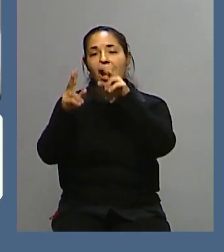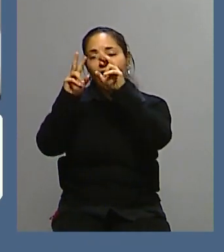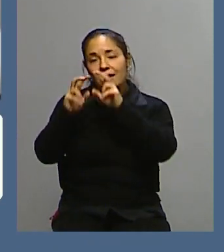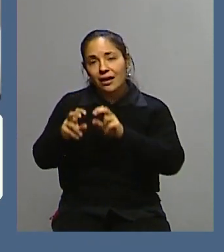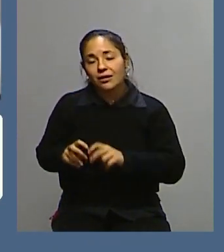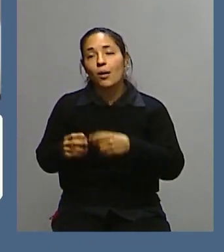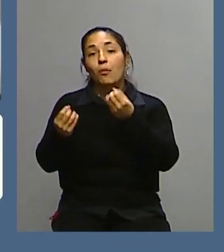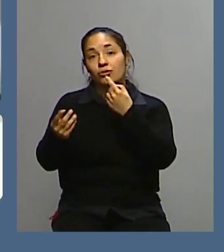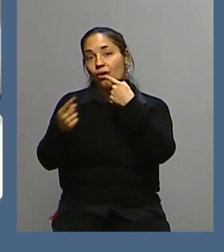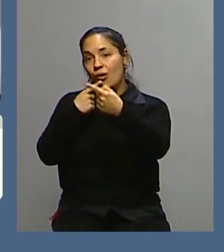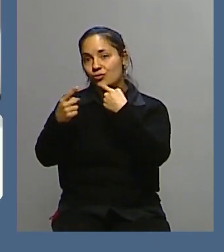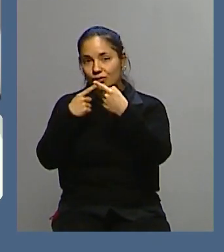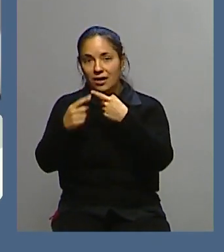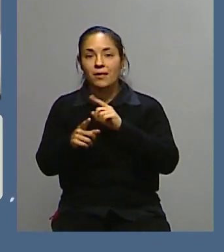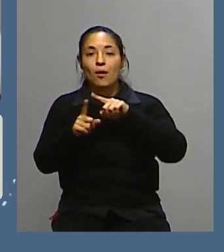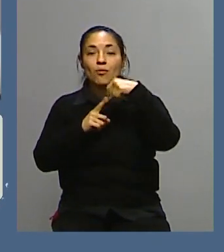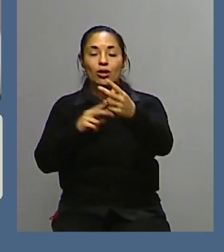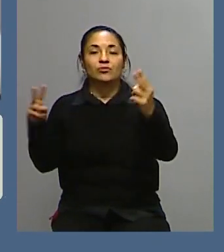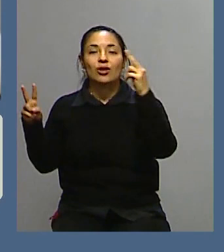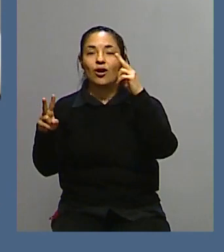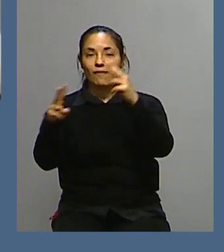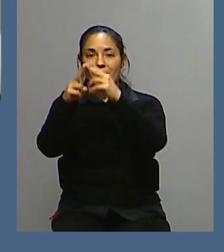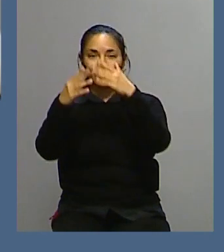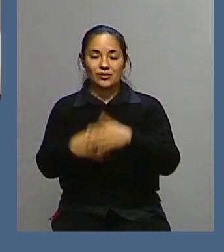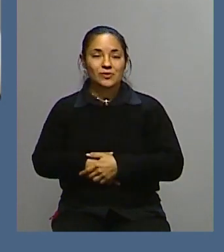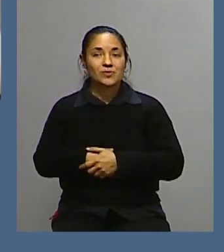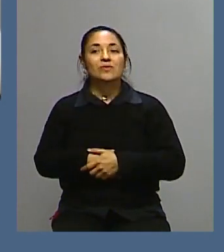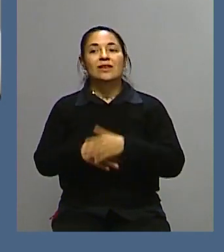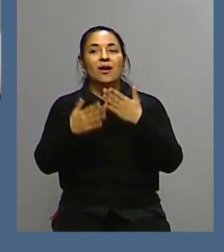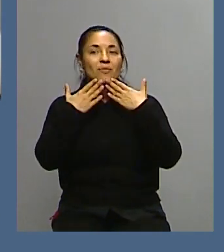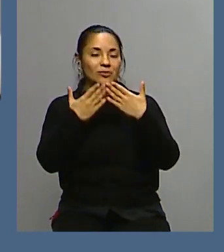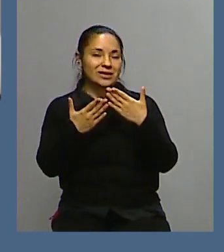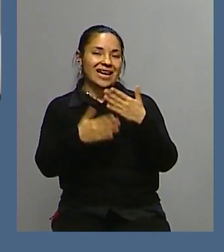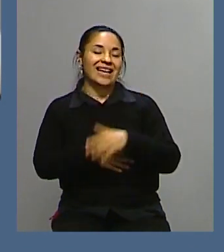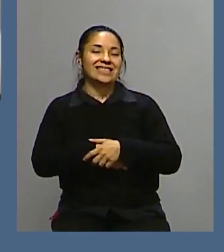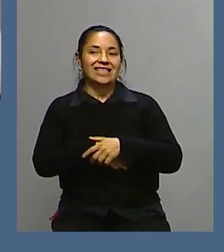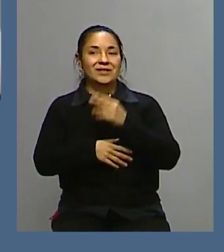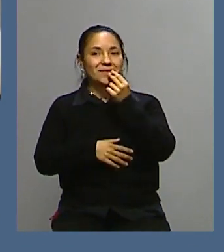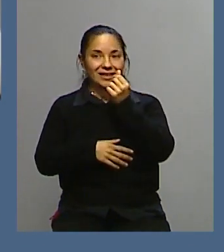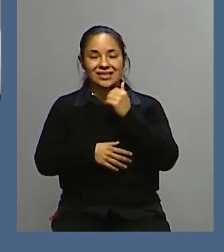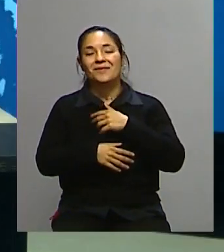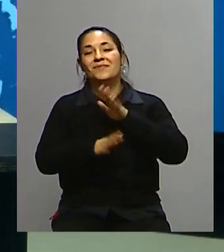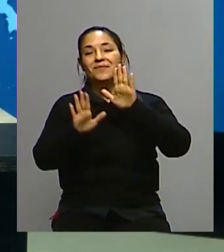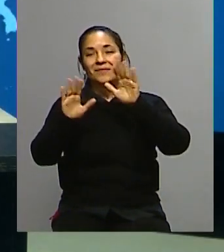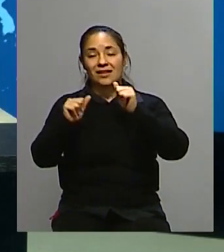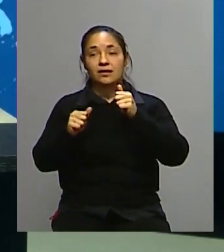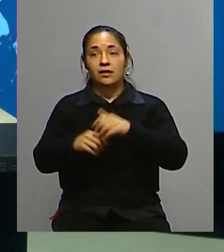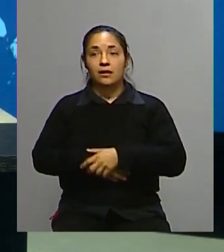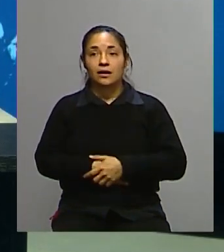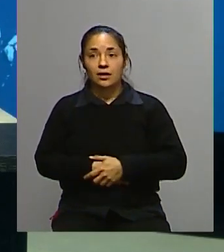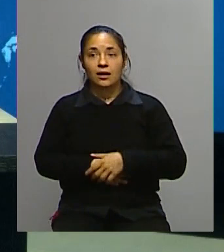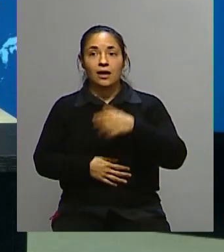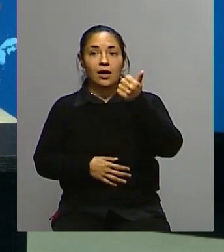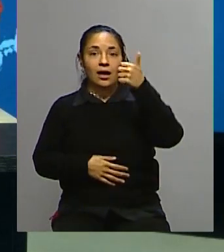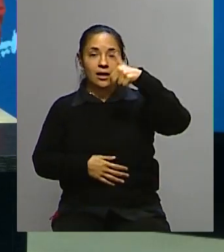por eso te consultábamos a vos. Será hasta cualquier momento, como siempre. Un placer. Hasta luego. Bueno, así pasaba